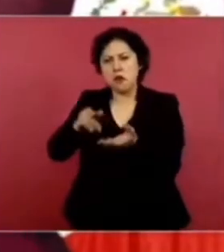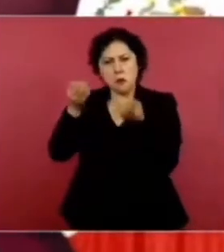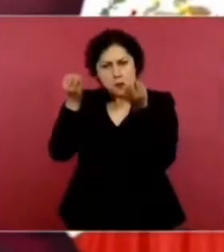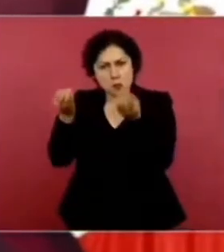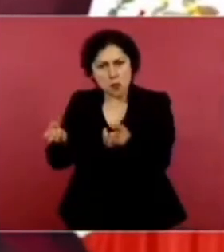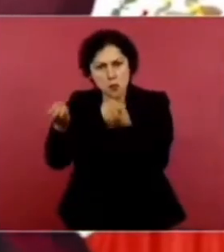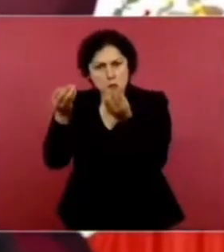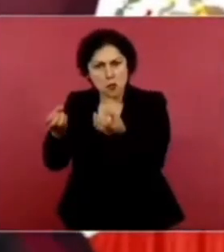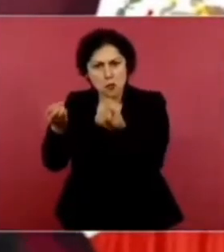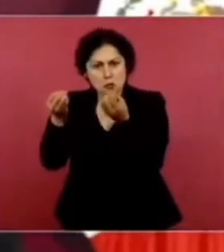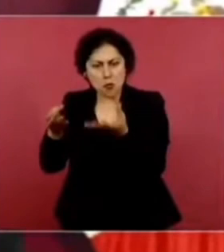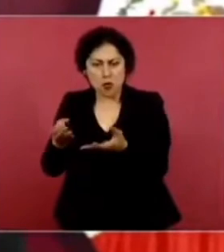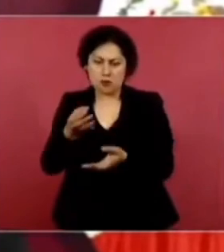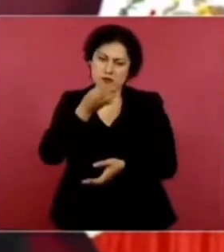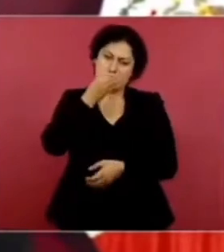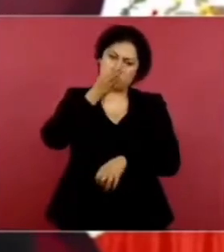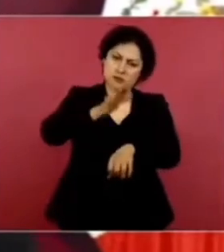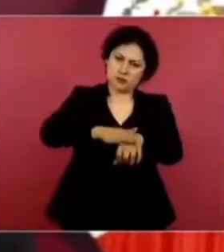cuenta.